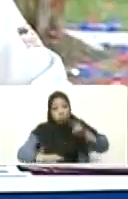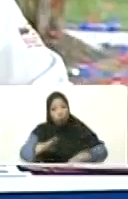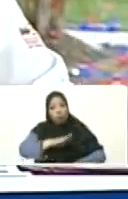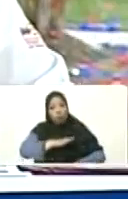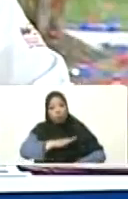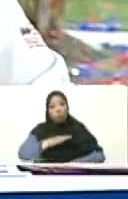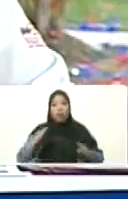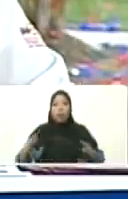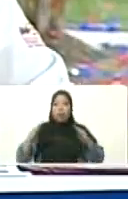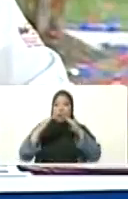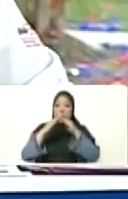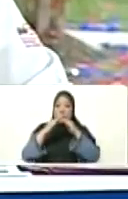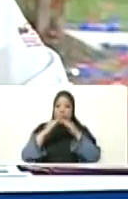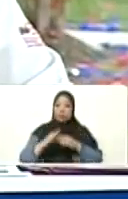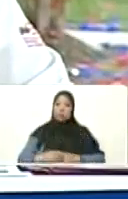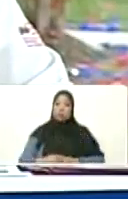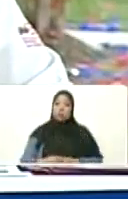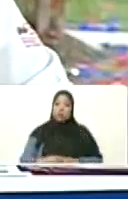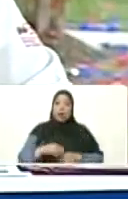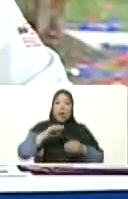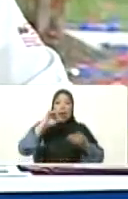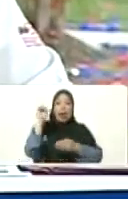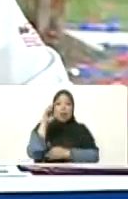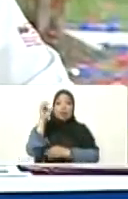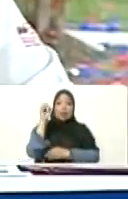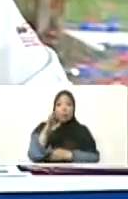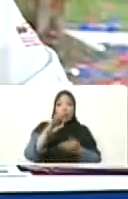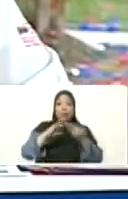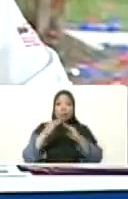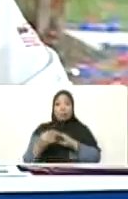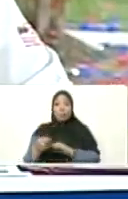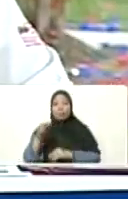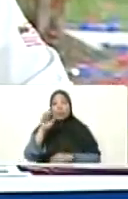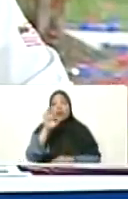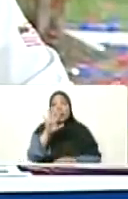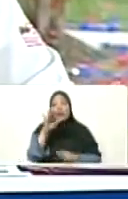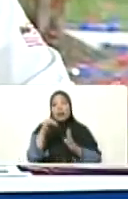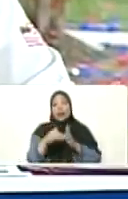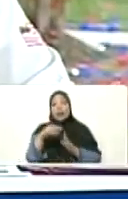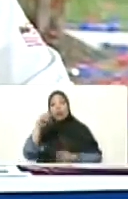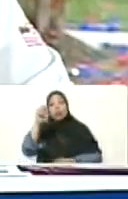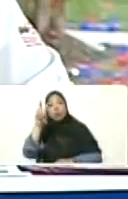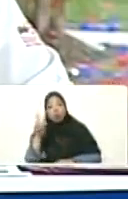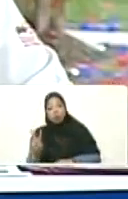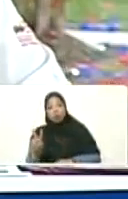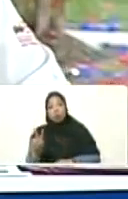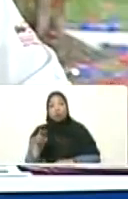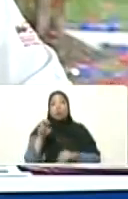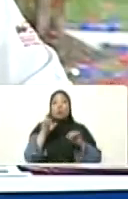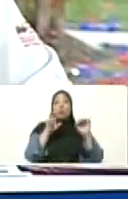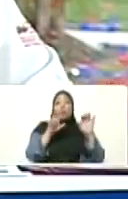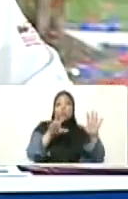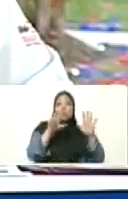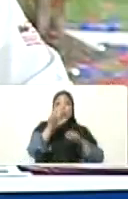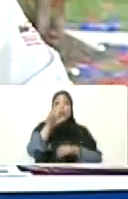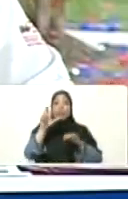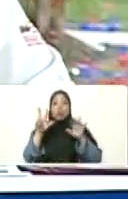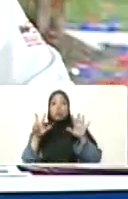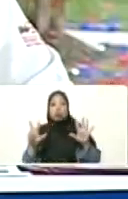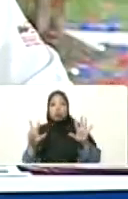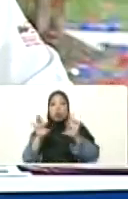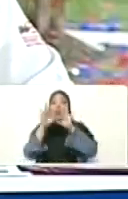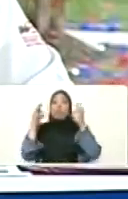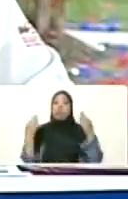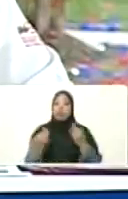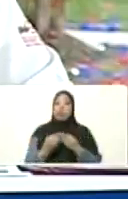hoy alcanzan más de 1.502, para un total de cerca de 838.000 familias, se